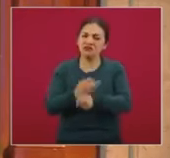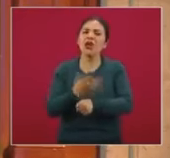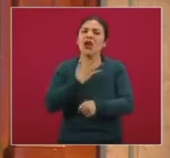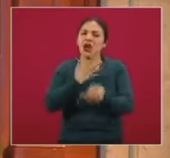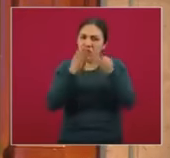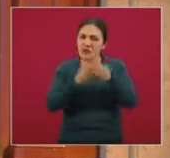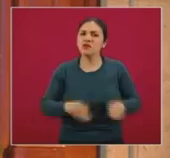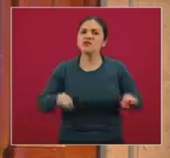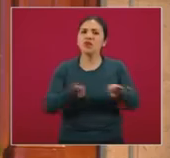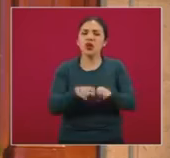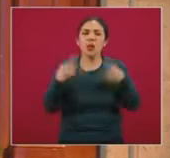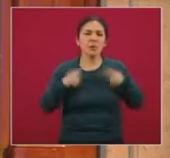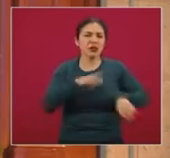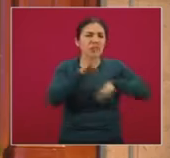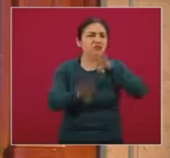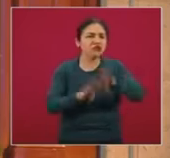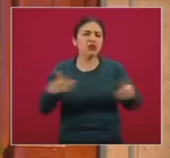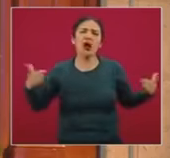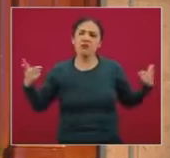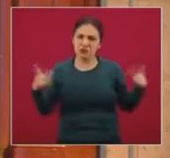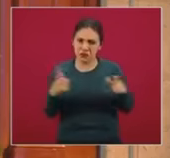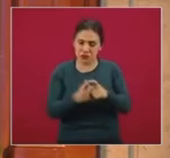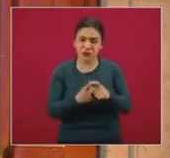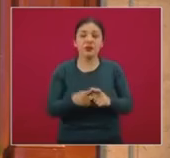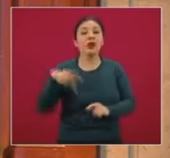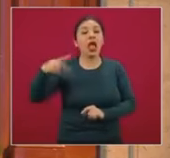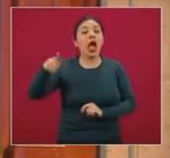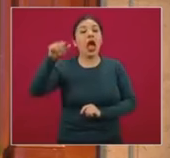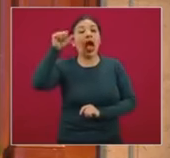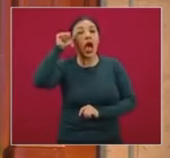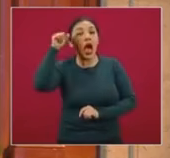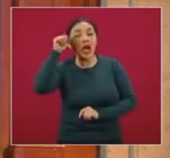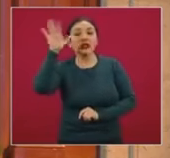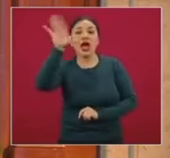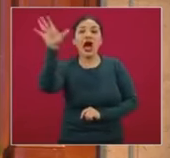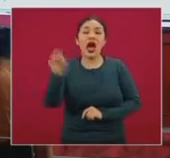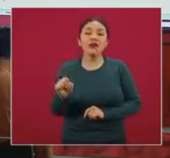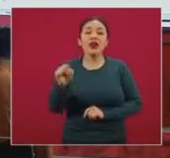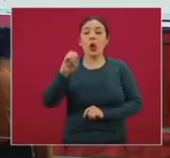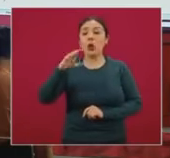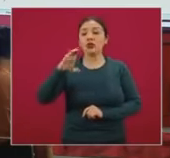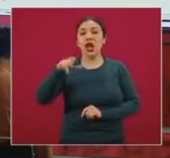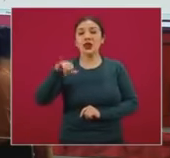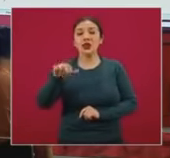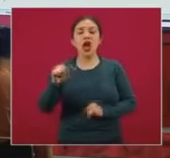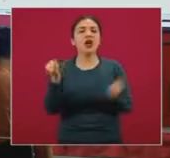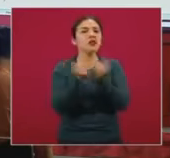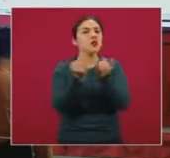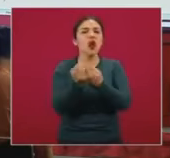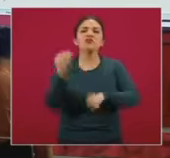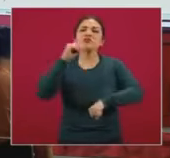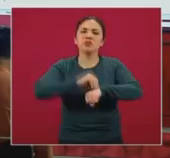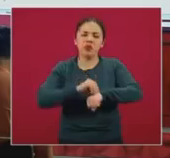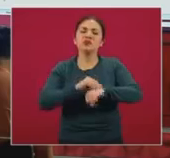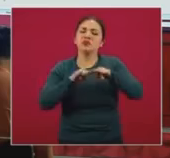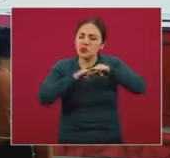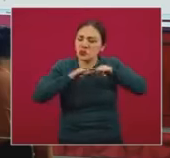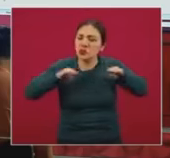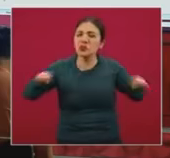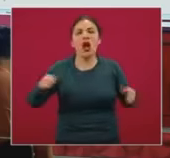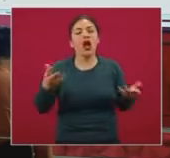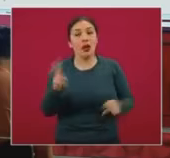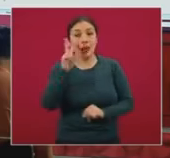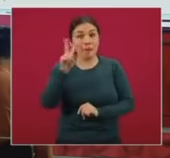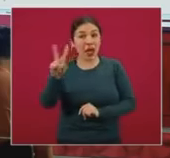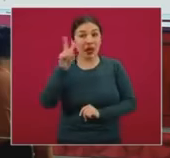importante de sus defunciones, y Asia, África y Oceanía, también con comportamientos muy basales. Entonces,